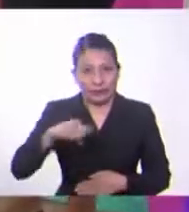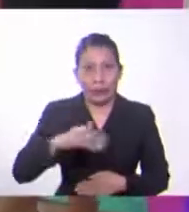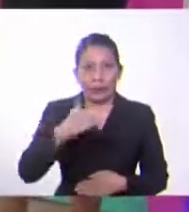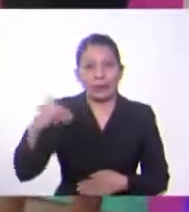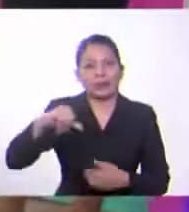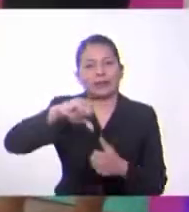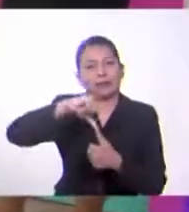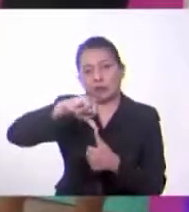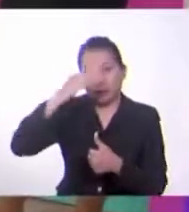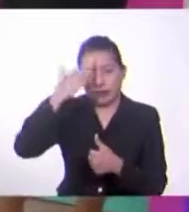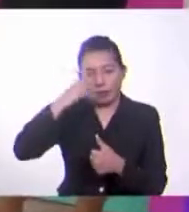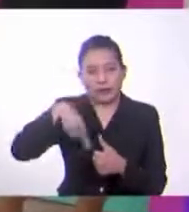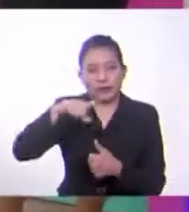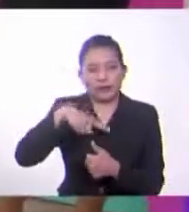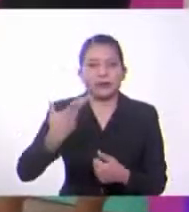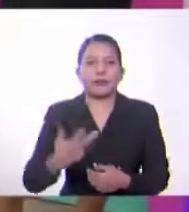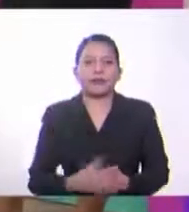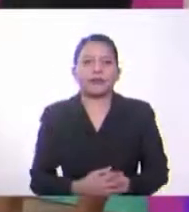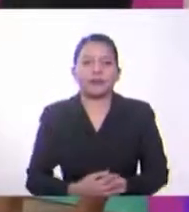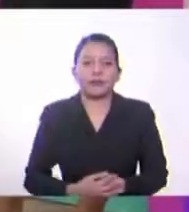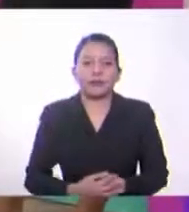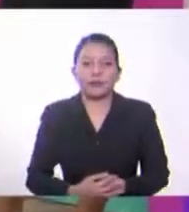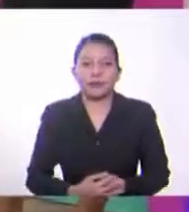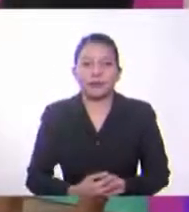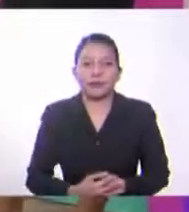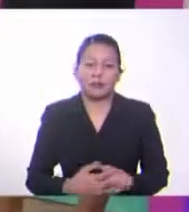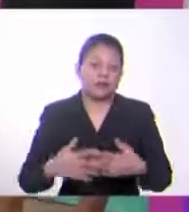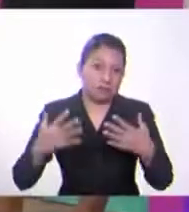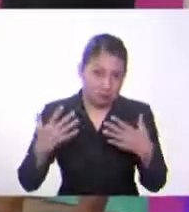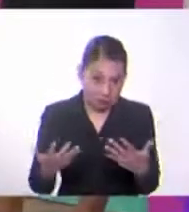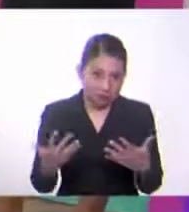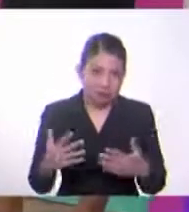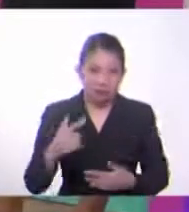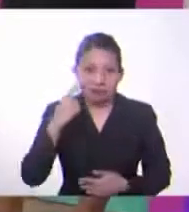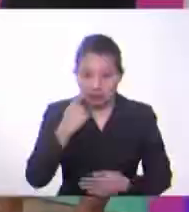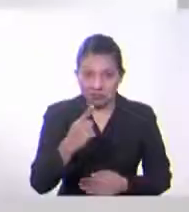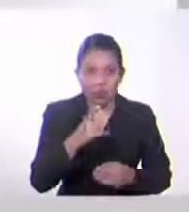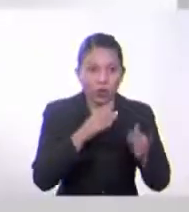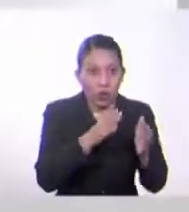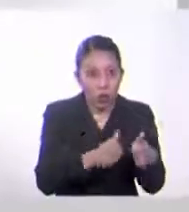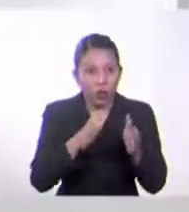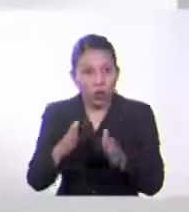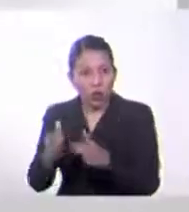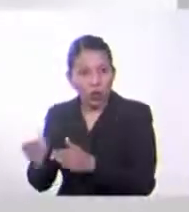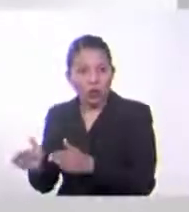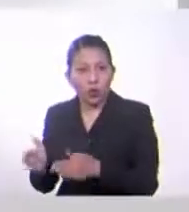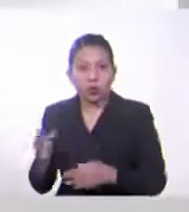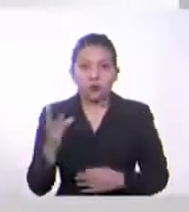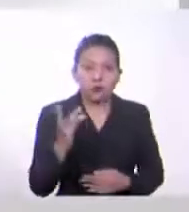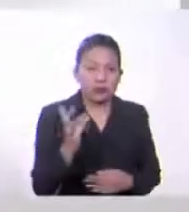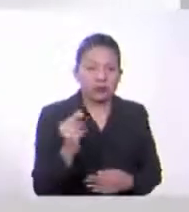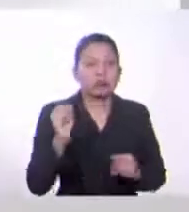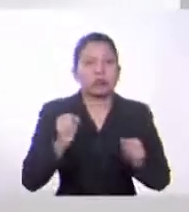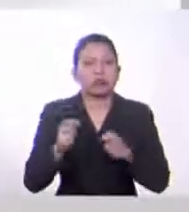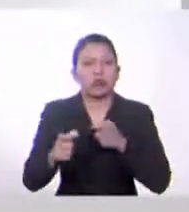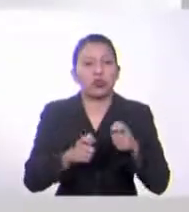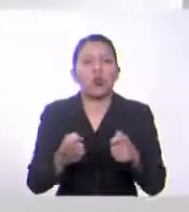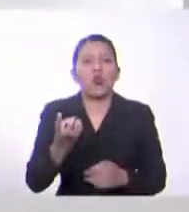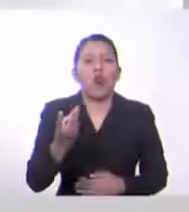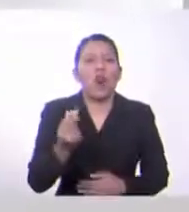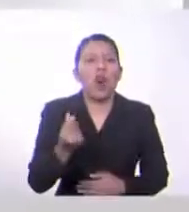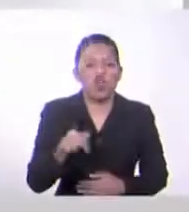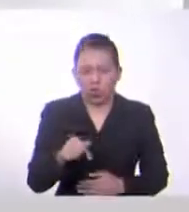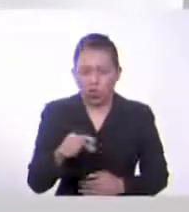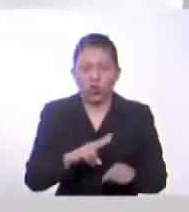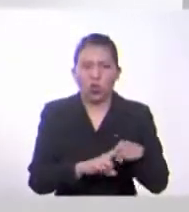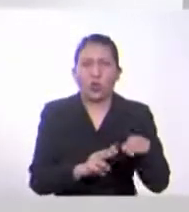es. Y así, siguiendo esta secuencia, esta operación división, calculamos cuántos dólares nos